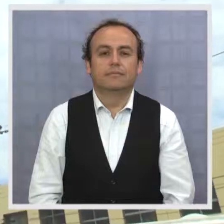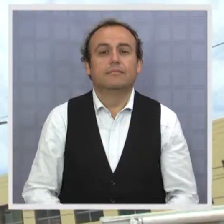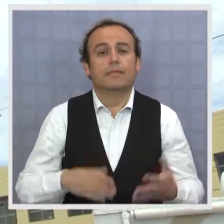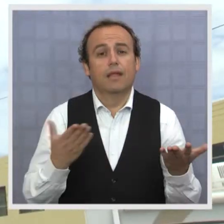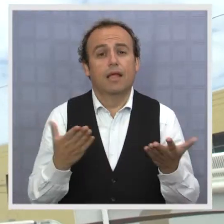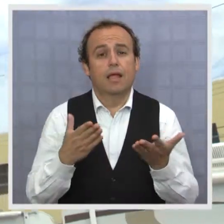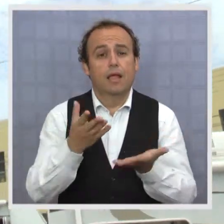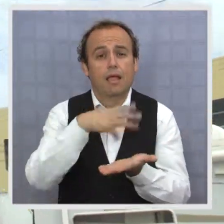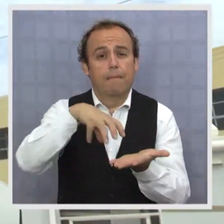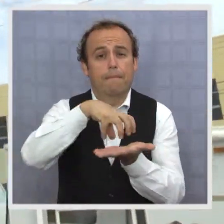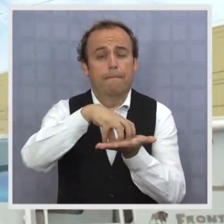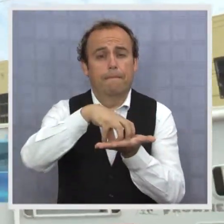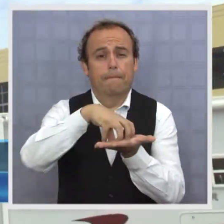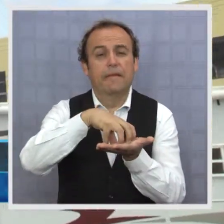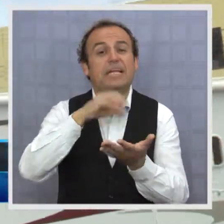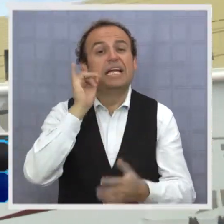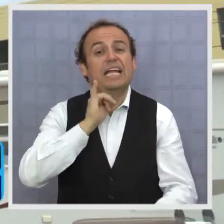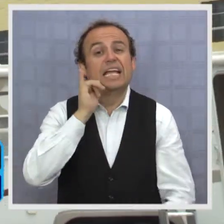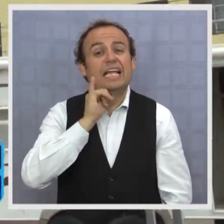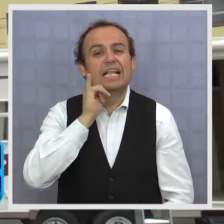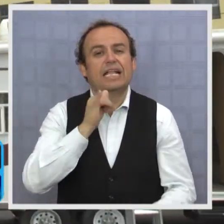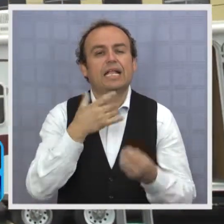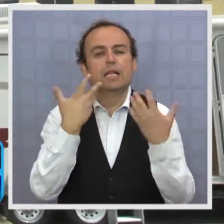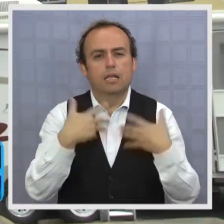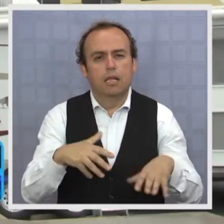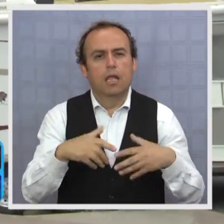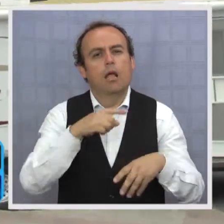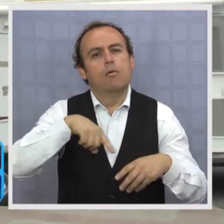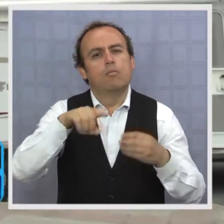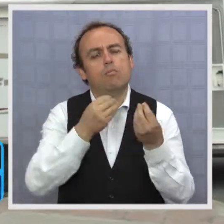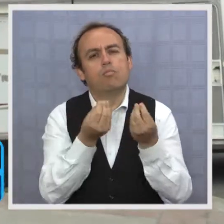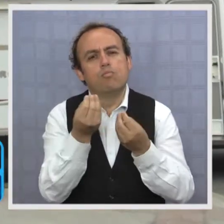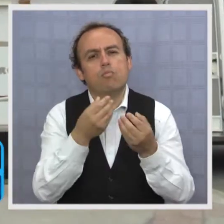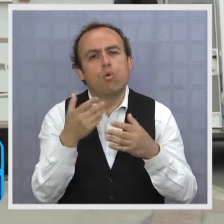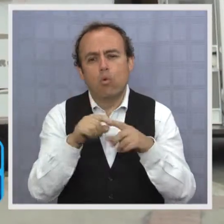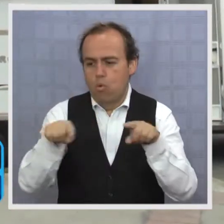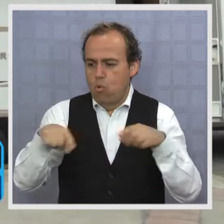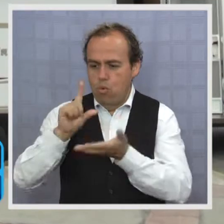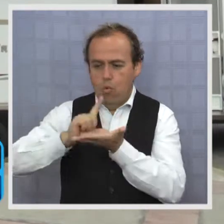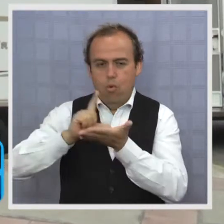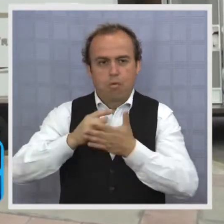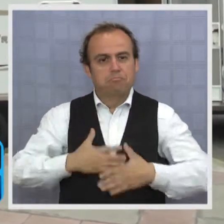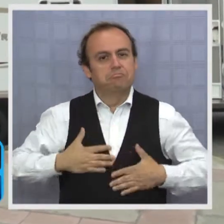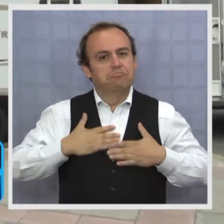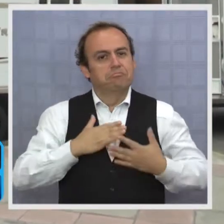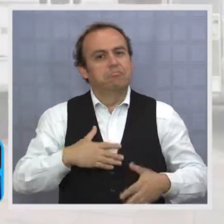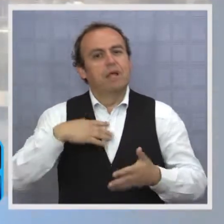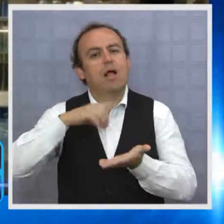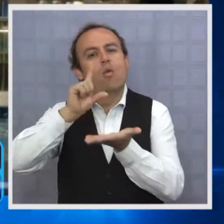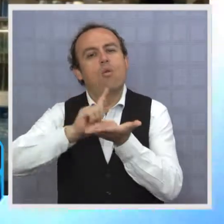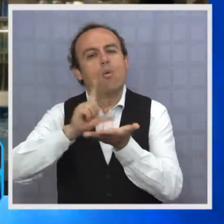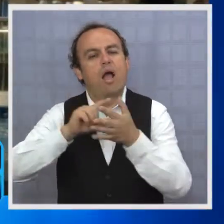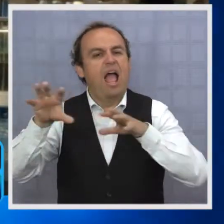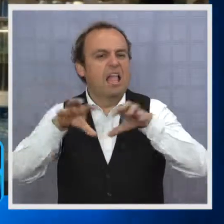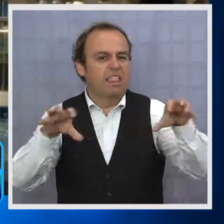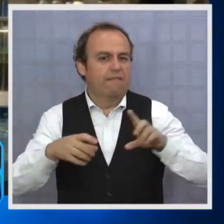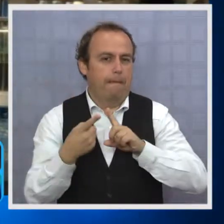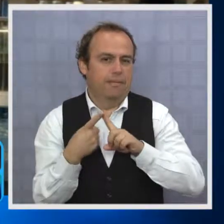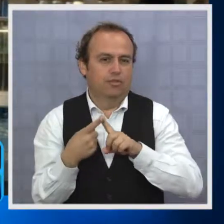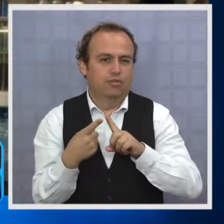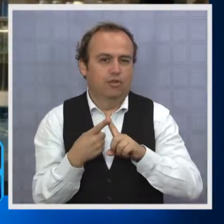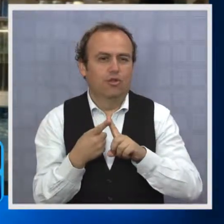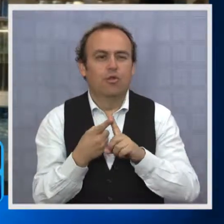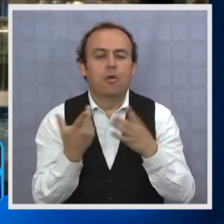Las plazas de Iquique han pasado de ser sitios de esparcimiento público a lugares para actividades personales, como